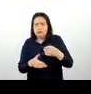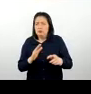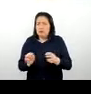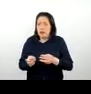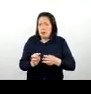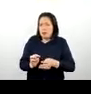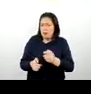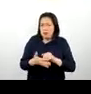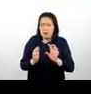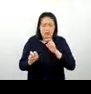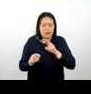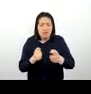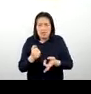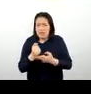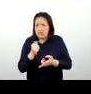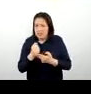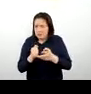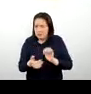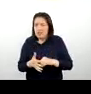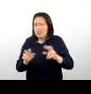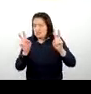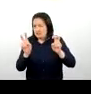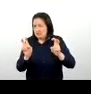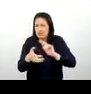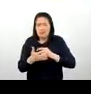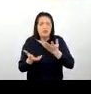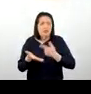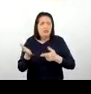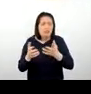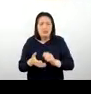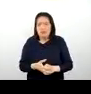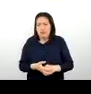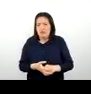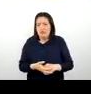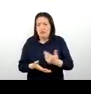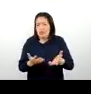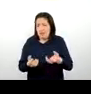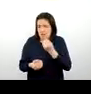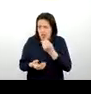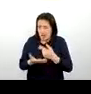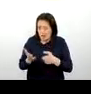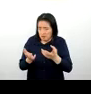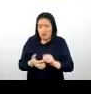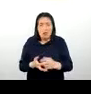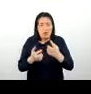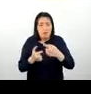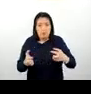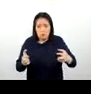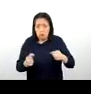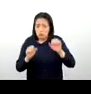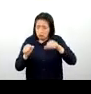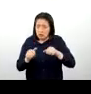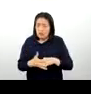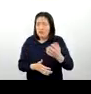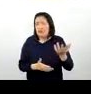ver y garantizar el tema de la alimentación, de aquellos productos que aún